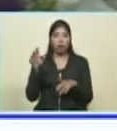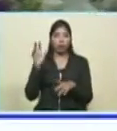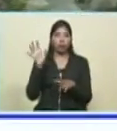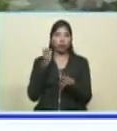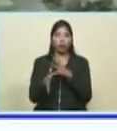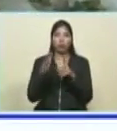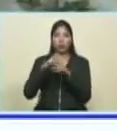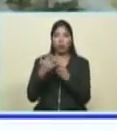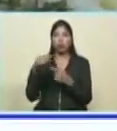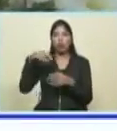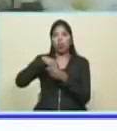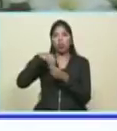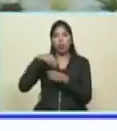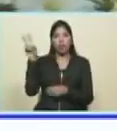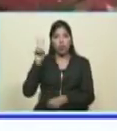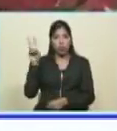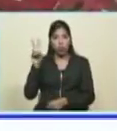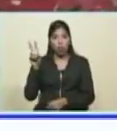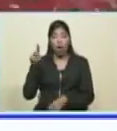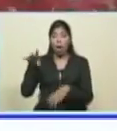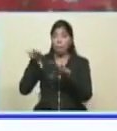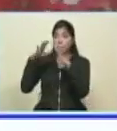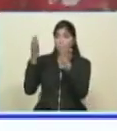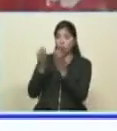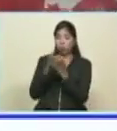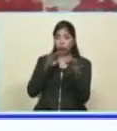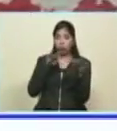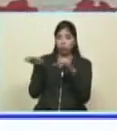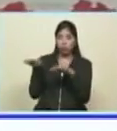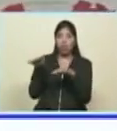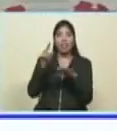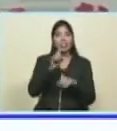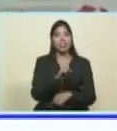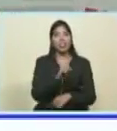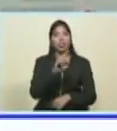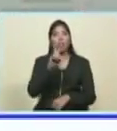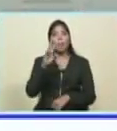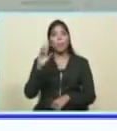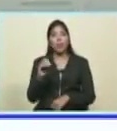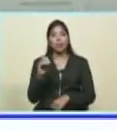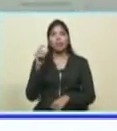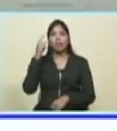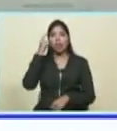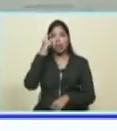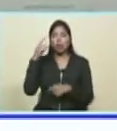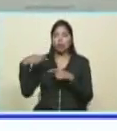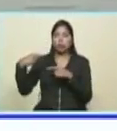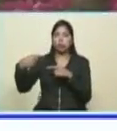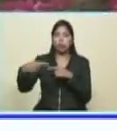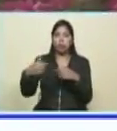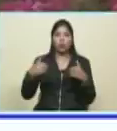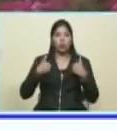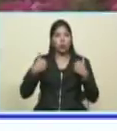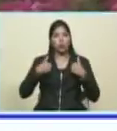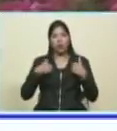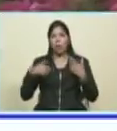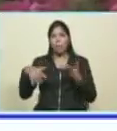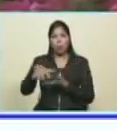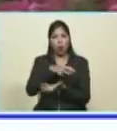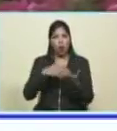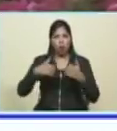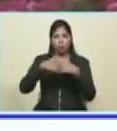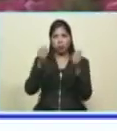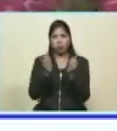Y en el mundo han visto la agresión que soportamos de 120 días de golpe de Estado, 120 días de guarimba, violencia,